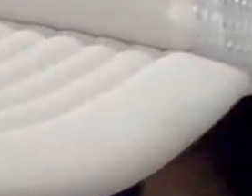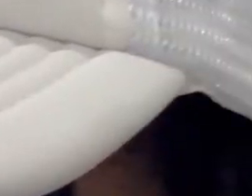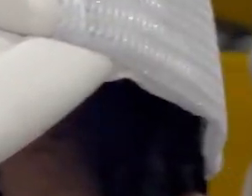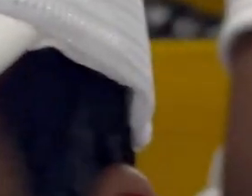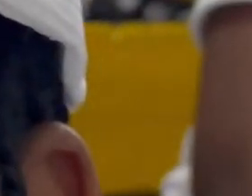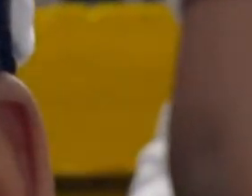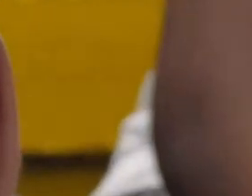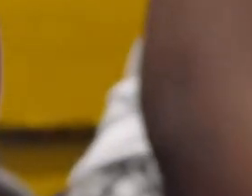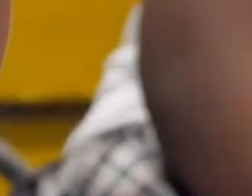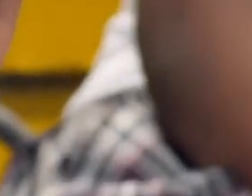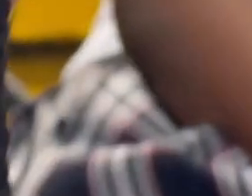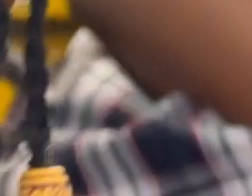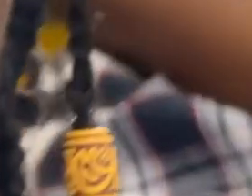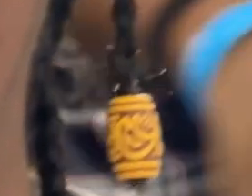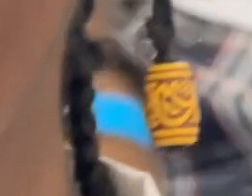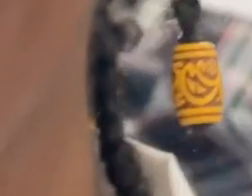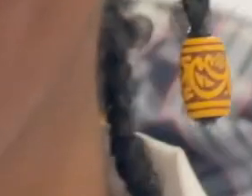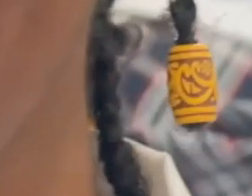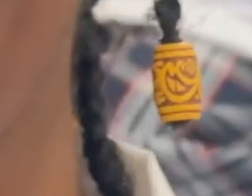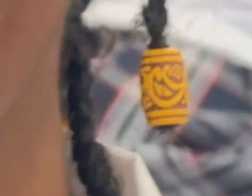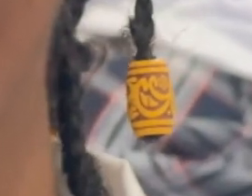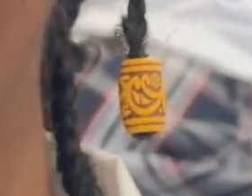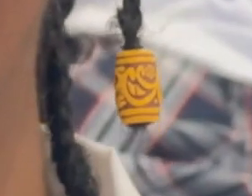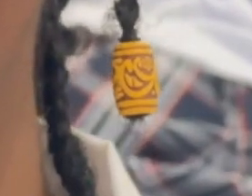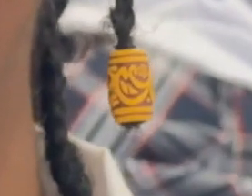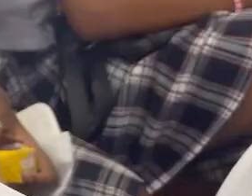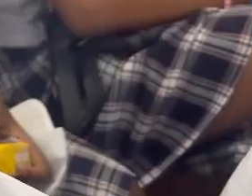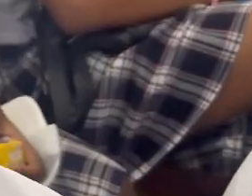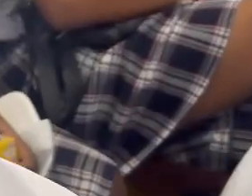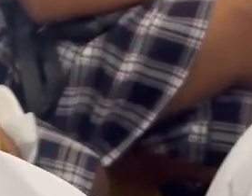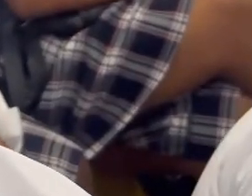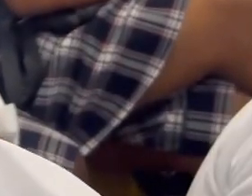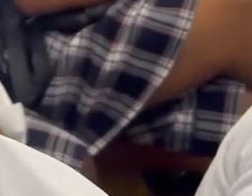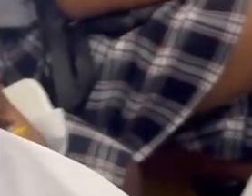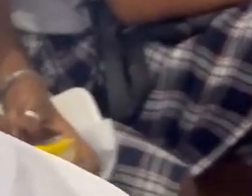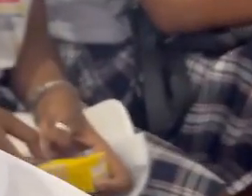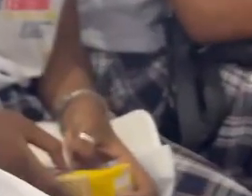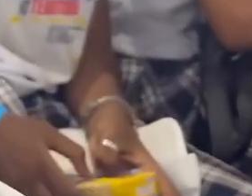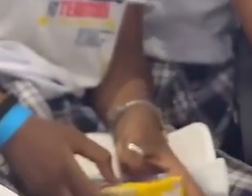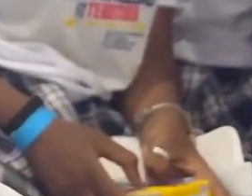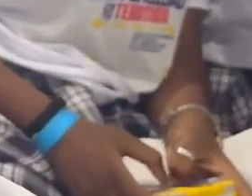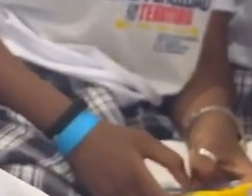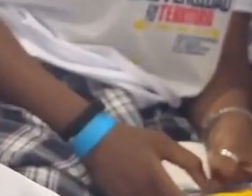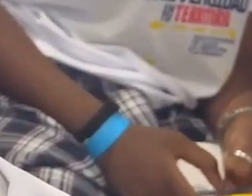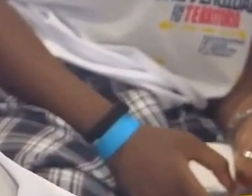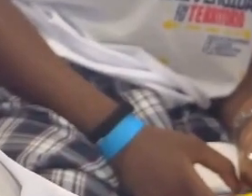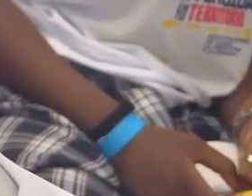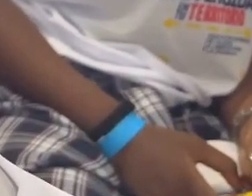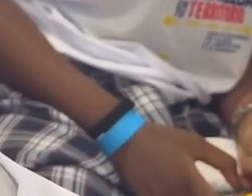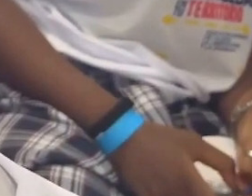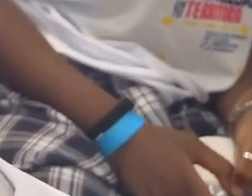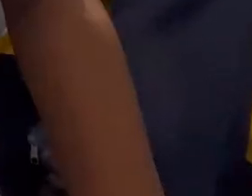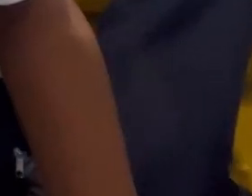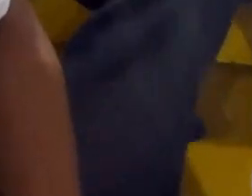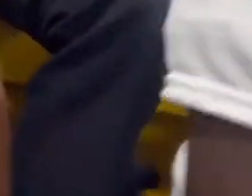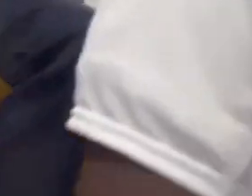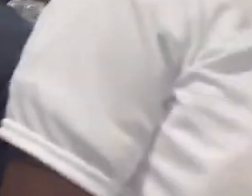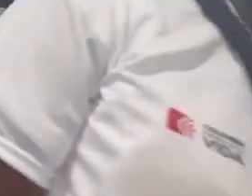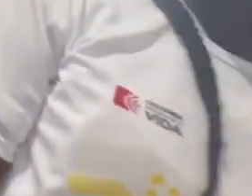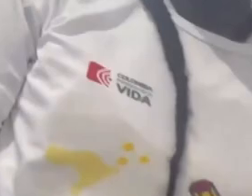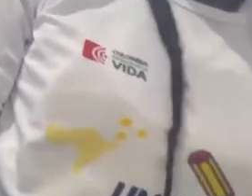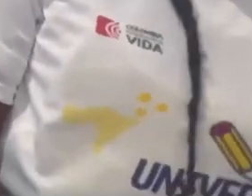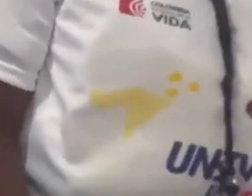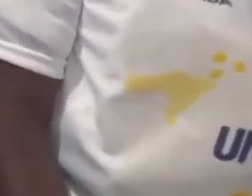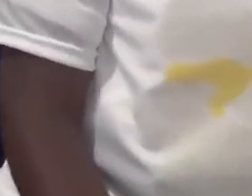sea novedosa sea innovadora y que refleje el cambio en los territorios agradecemos a